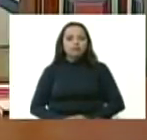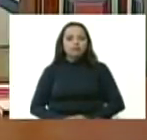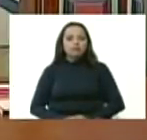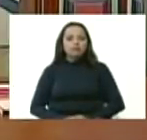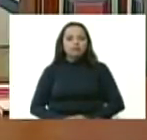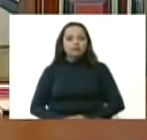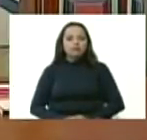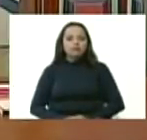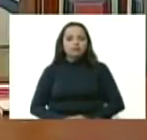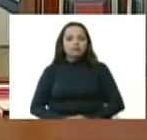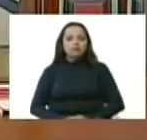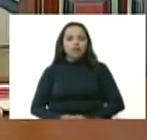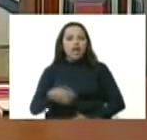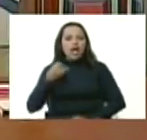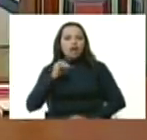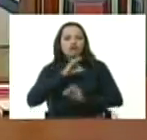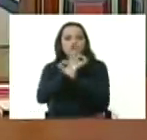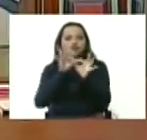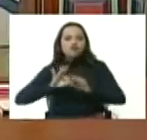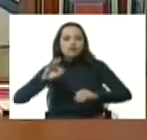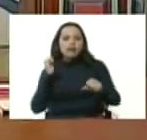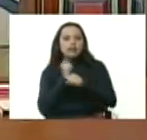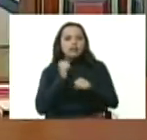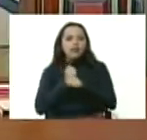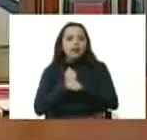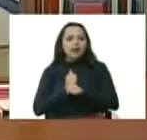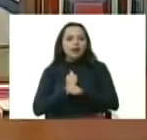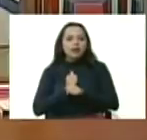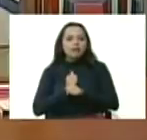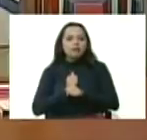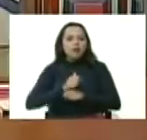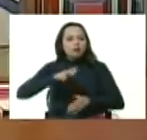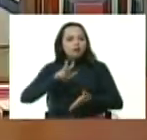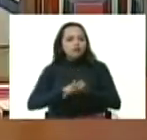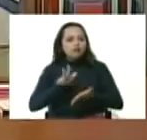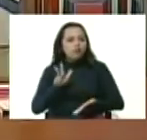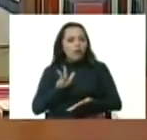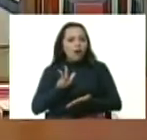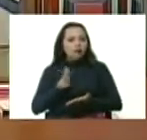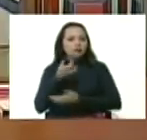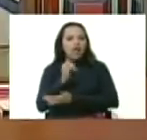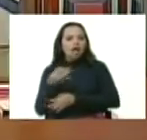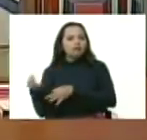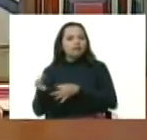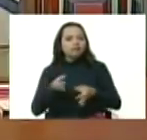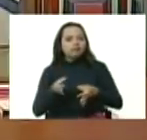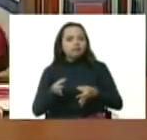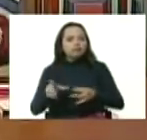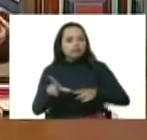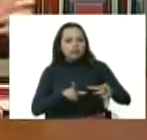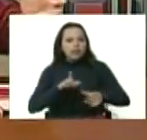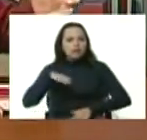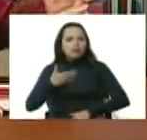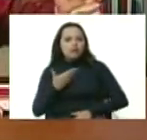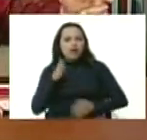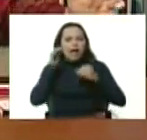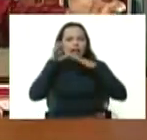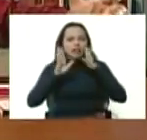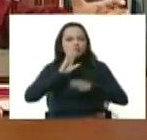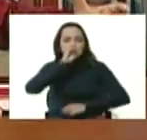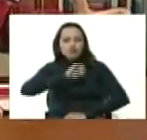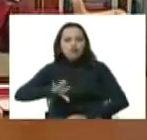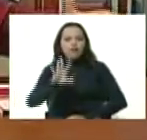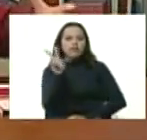tenemos una metodología de trabajo probadamente exitosa para oír a toda la